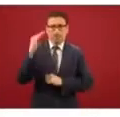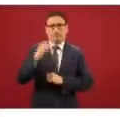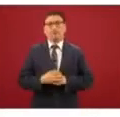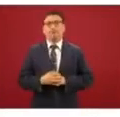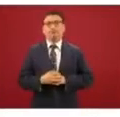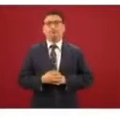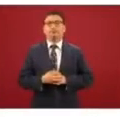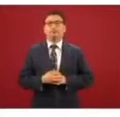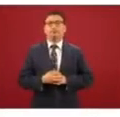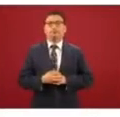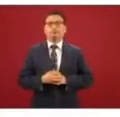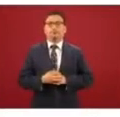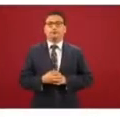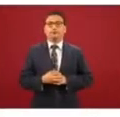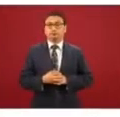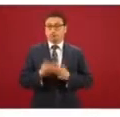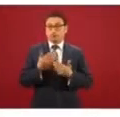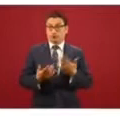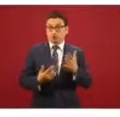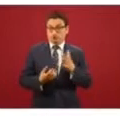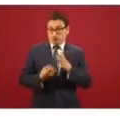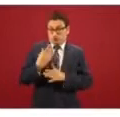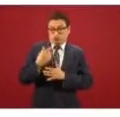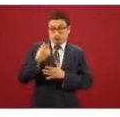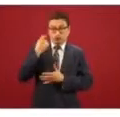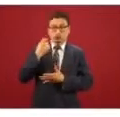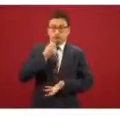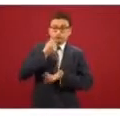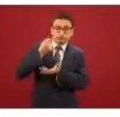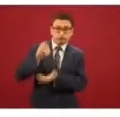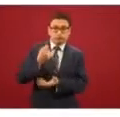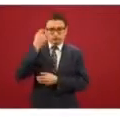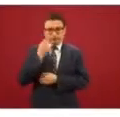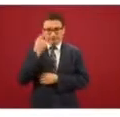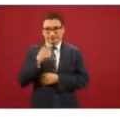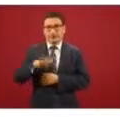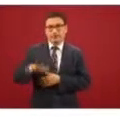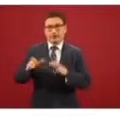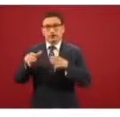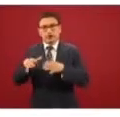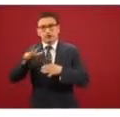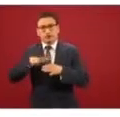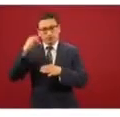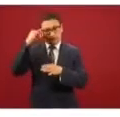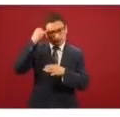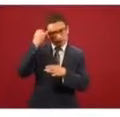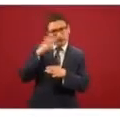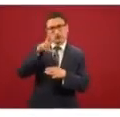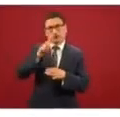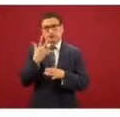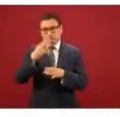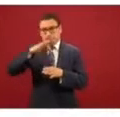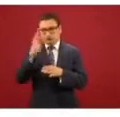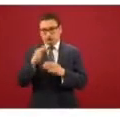En este nuevos ingresos a la pensión la población indígena creció en un 35 por ciento hasta